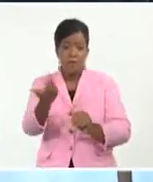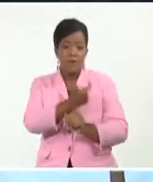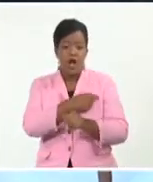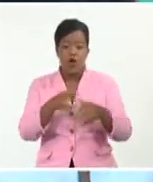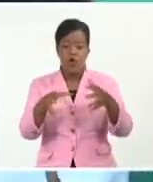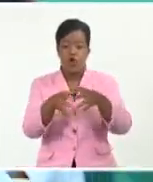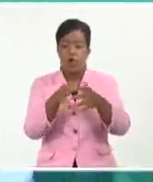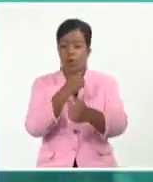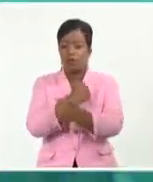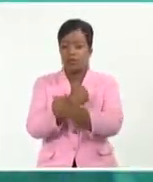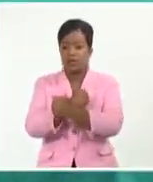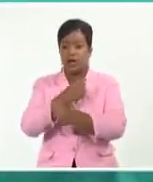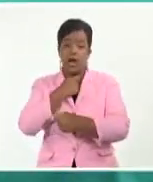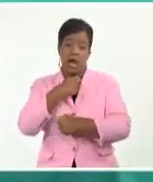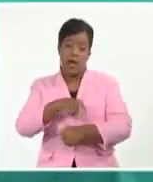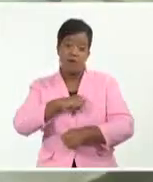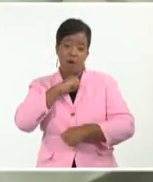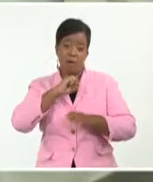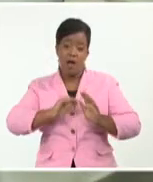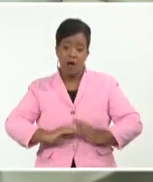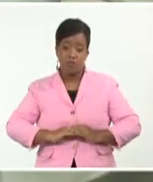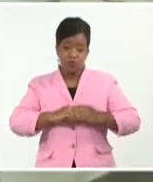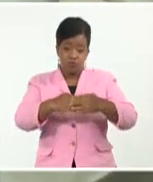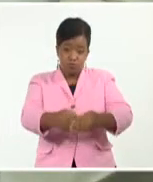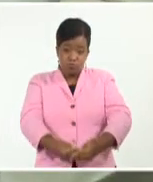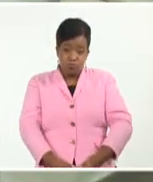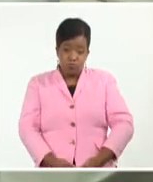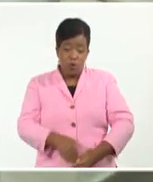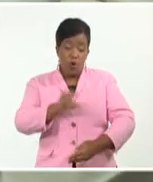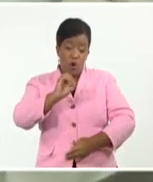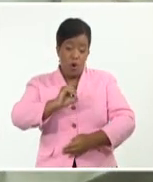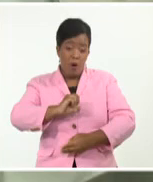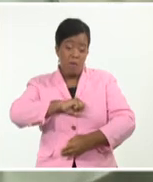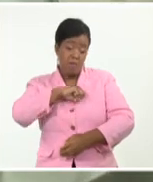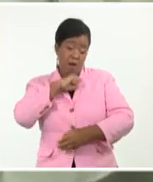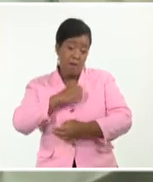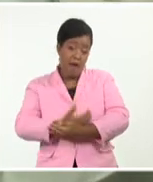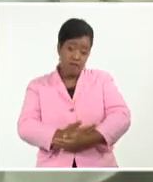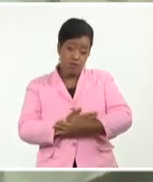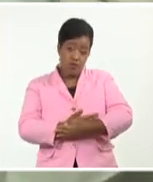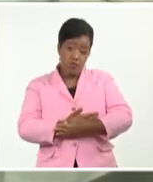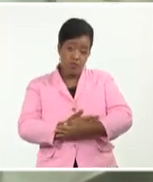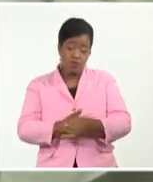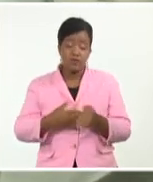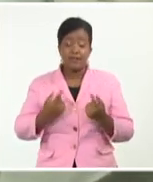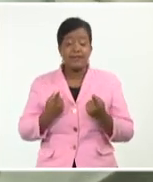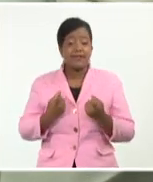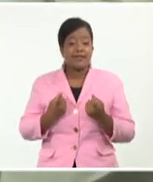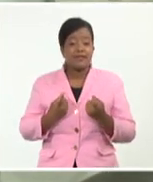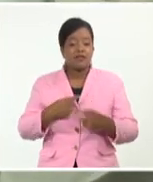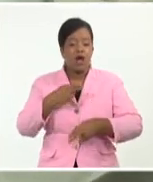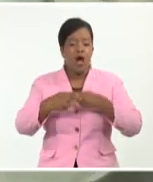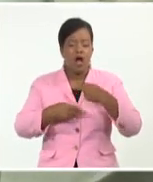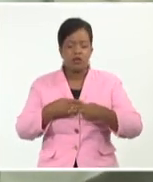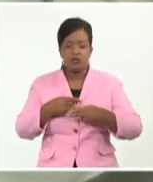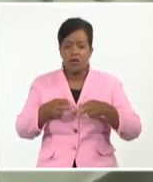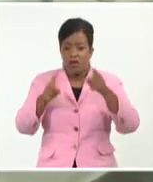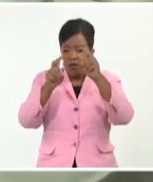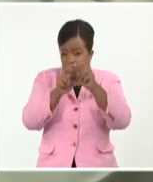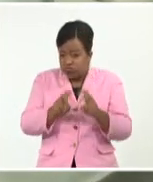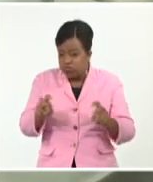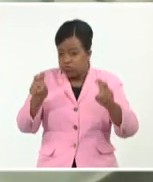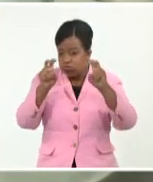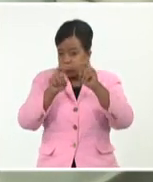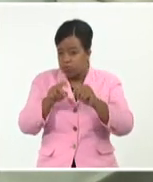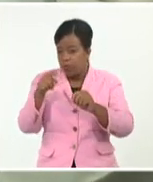vulnerables, como es en este caso las mujeres embarazadas o las mujeres lactantes. Se requieren incluso realizar estudios o investigaciones en